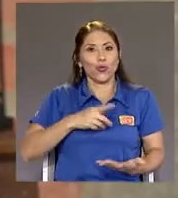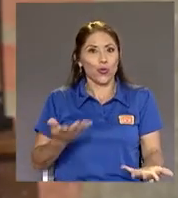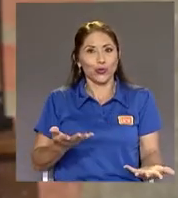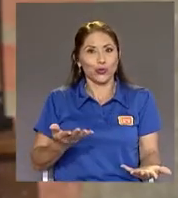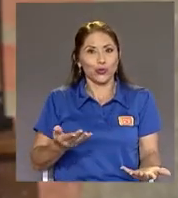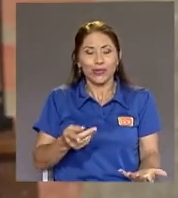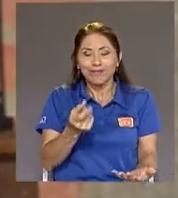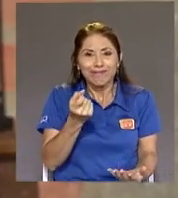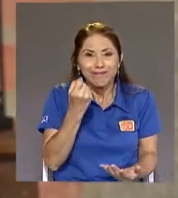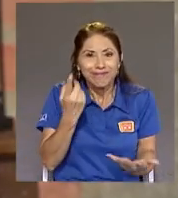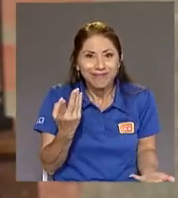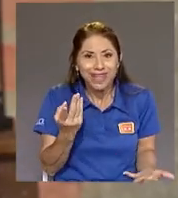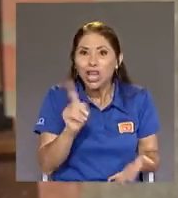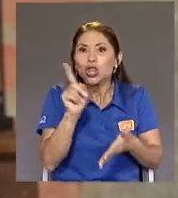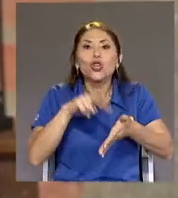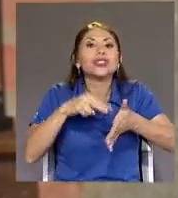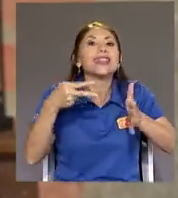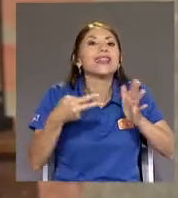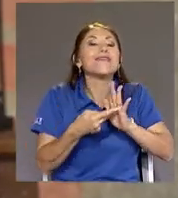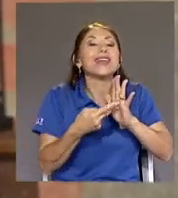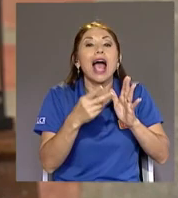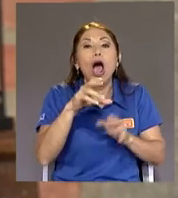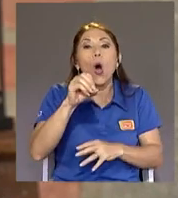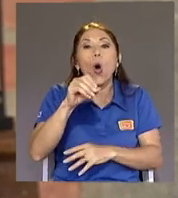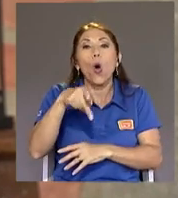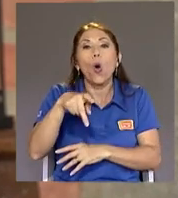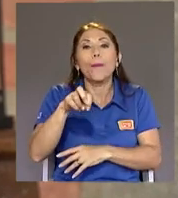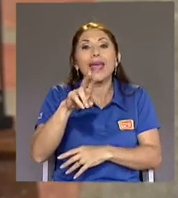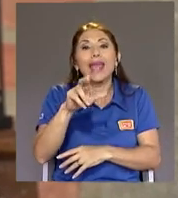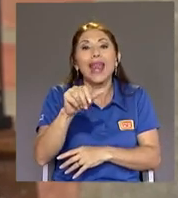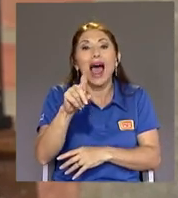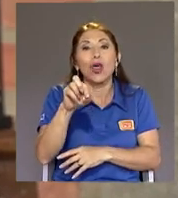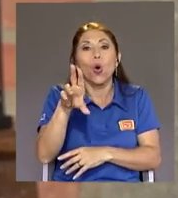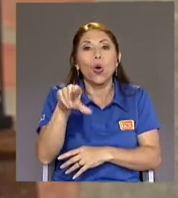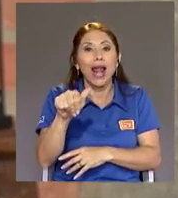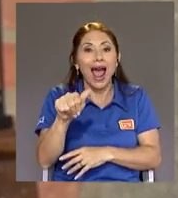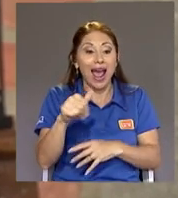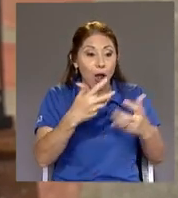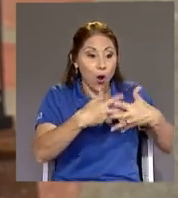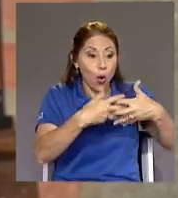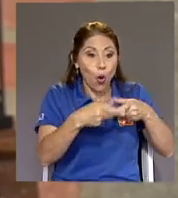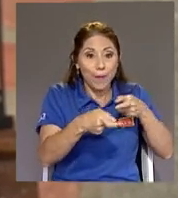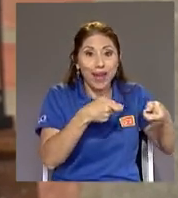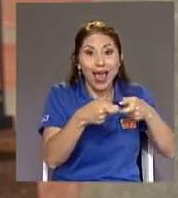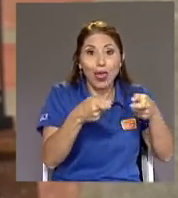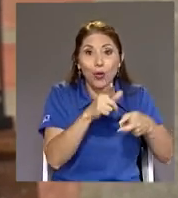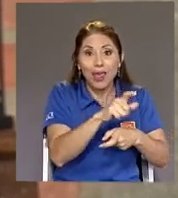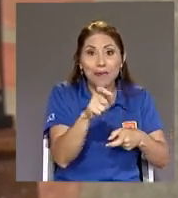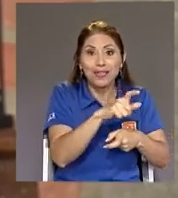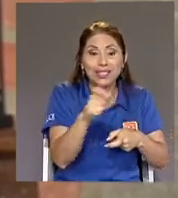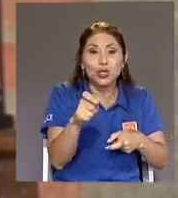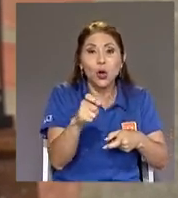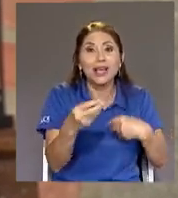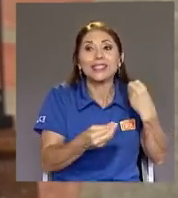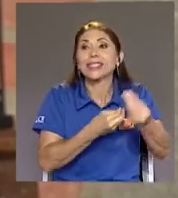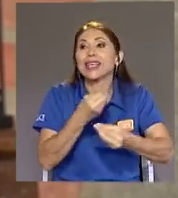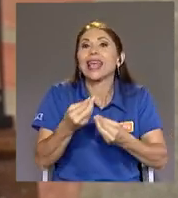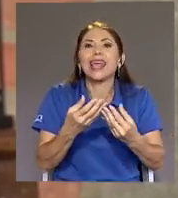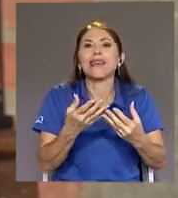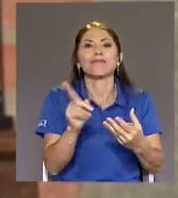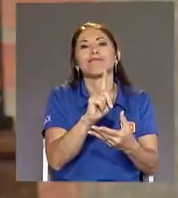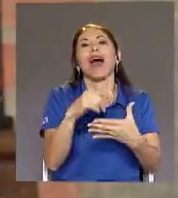operadoras Son un anda y veidile Que hacen el favor De tramitar Es correcto Don Juan